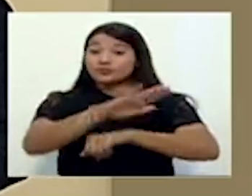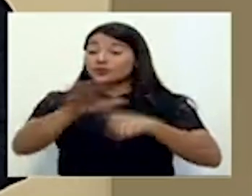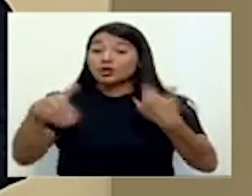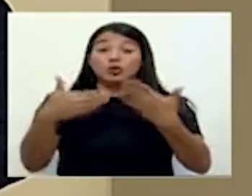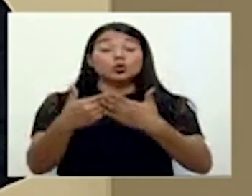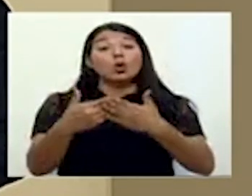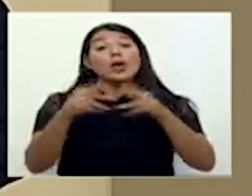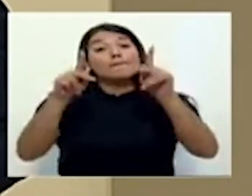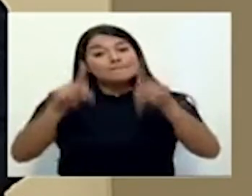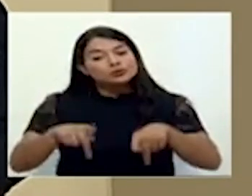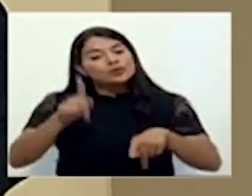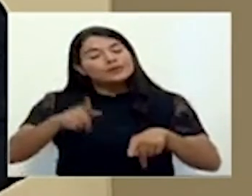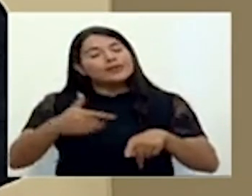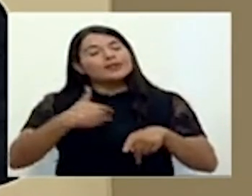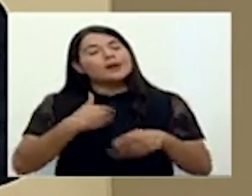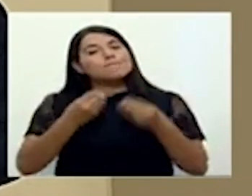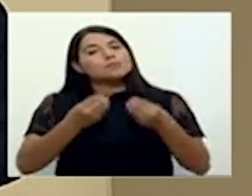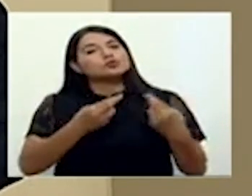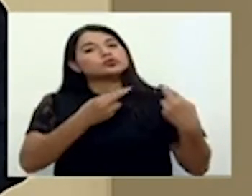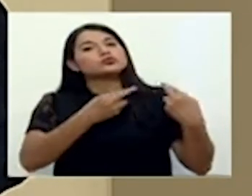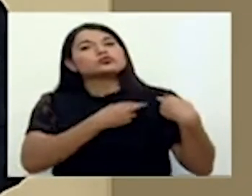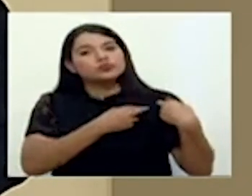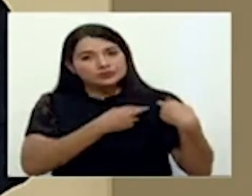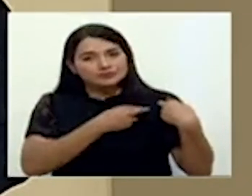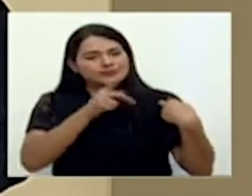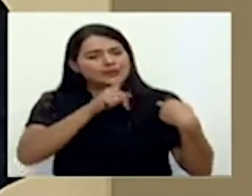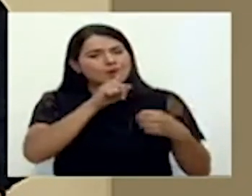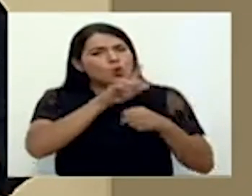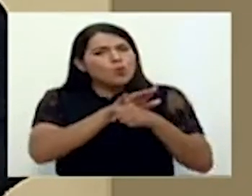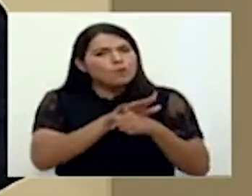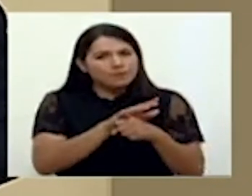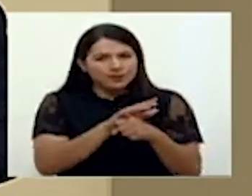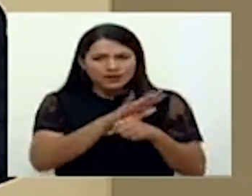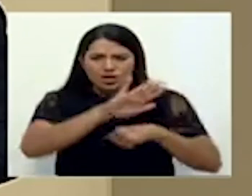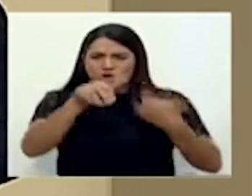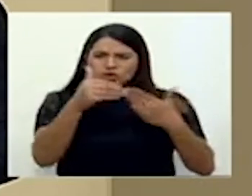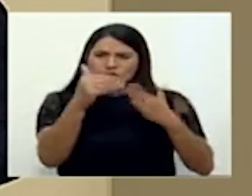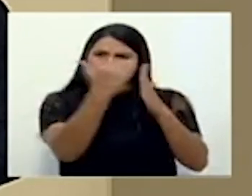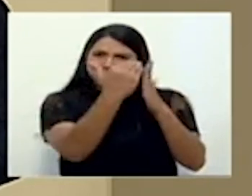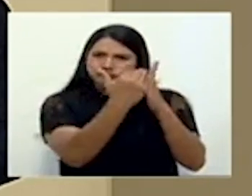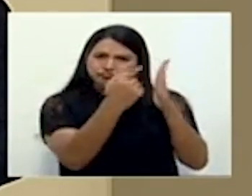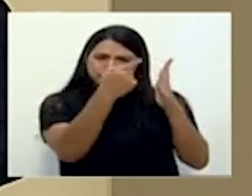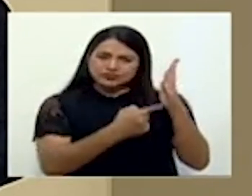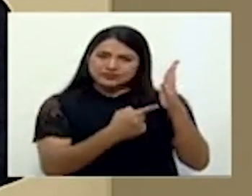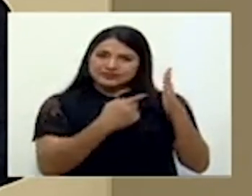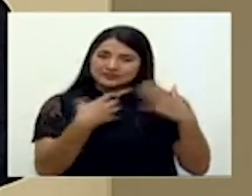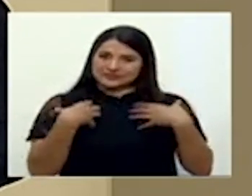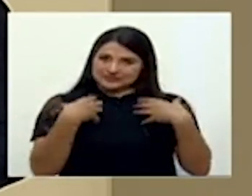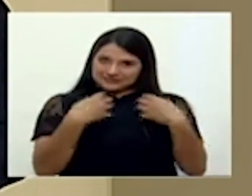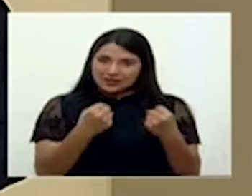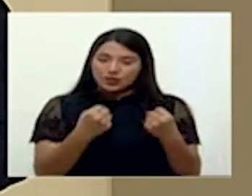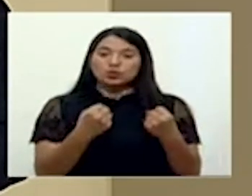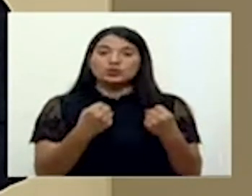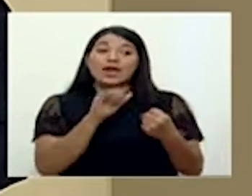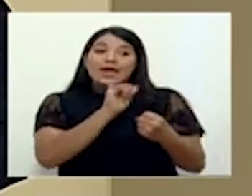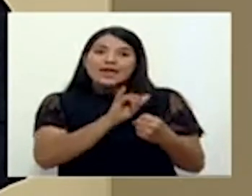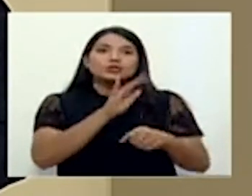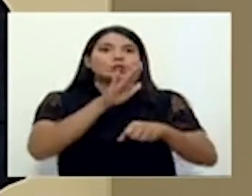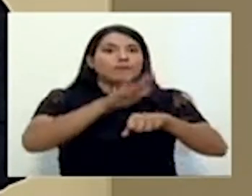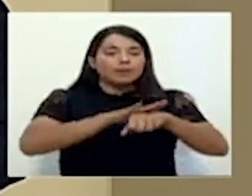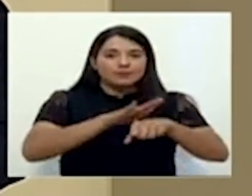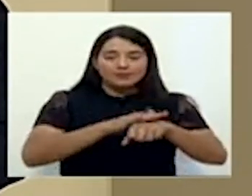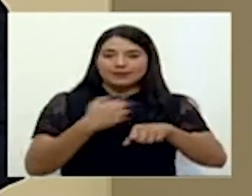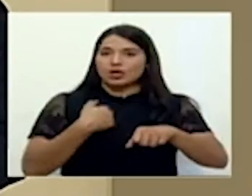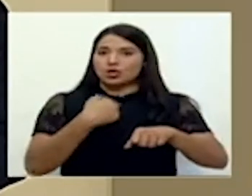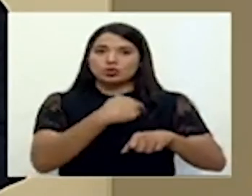las personas sean muy responsables desde el punto de vista de cumplir los protocolos sanitarios, porque eso nos faculta que no tengamos un progreso